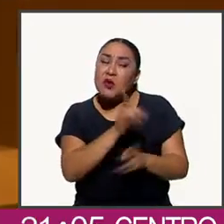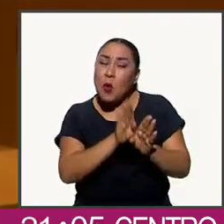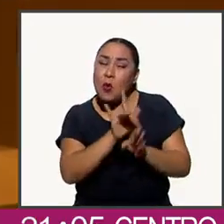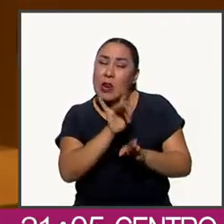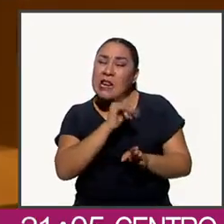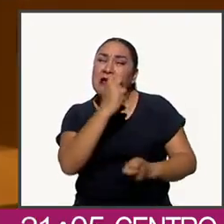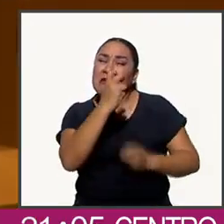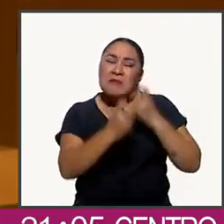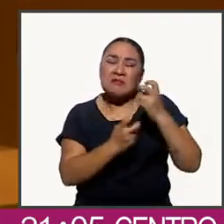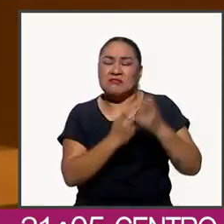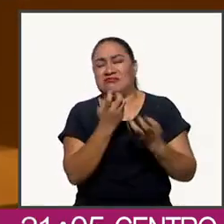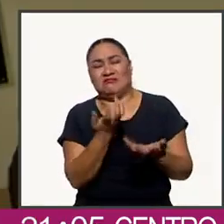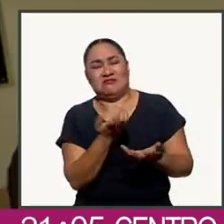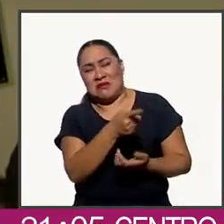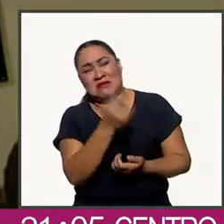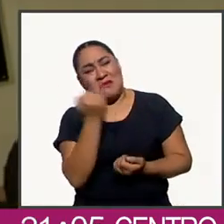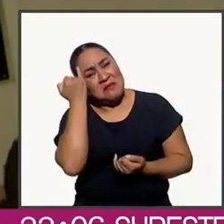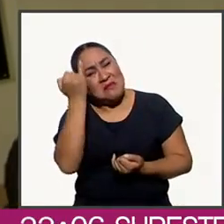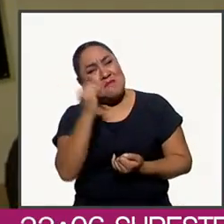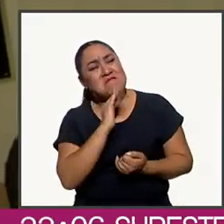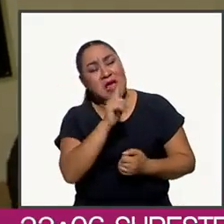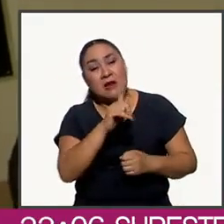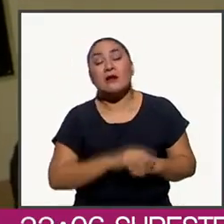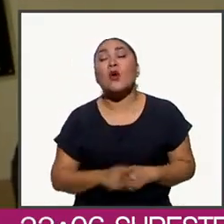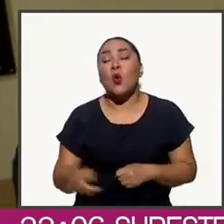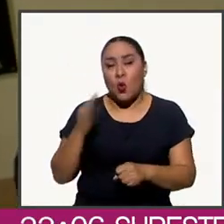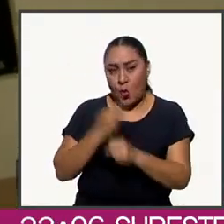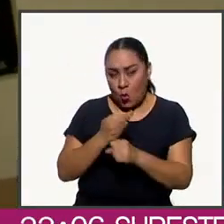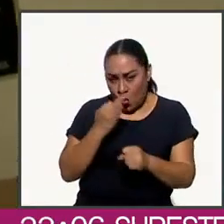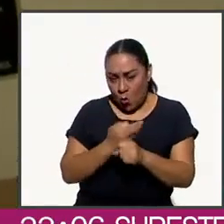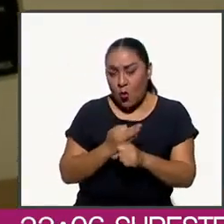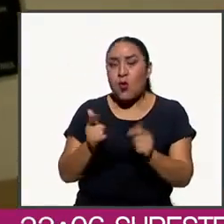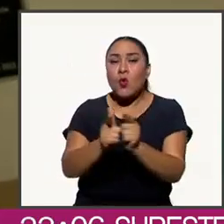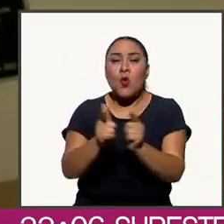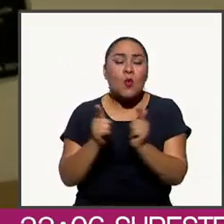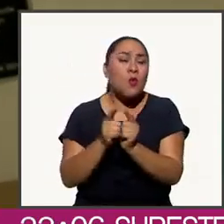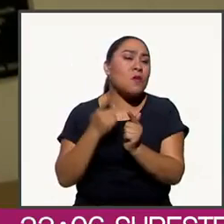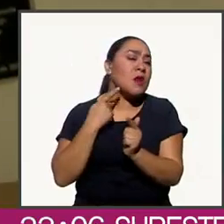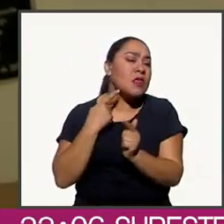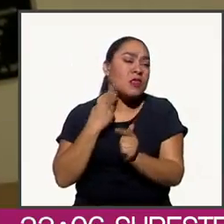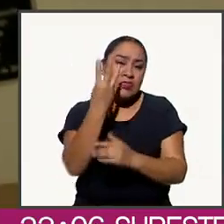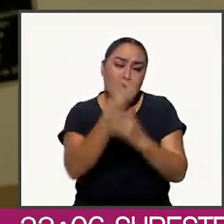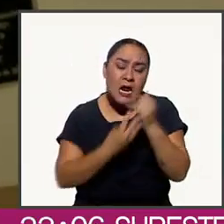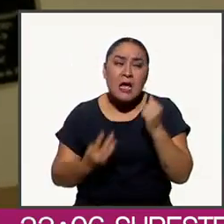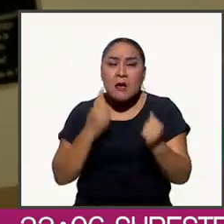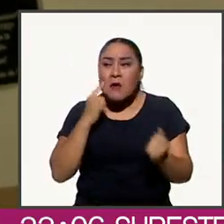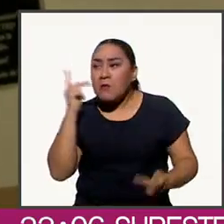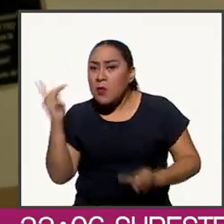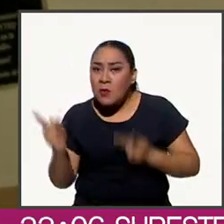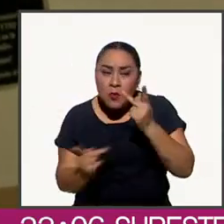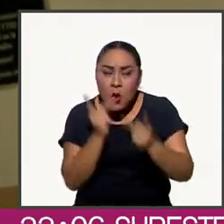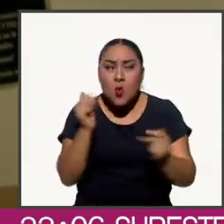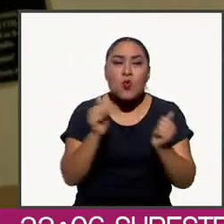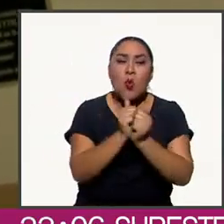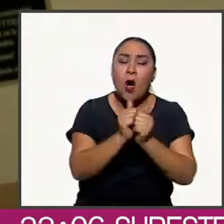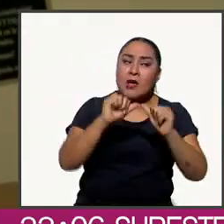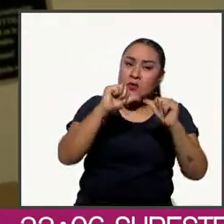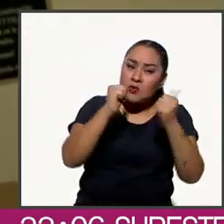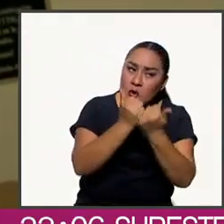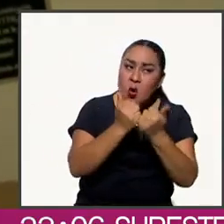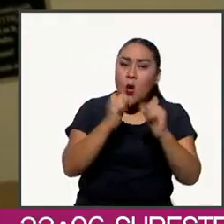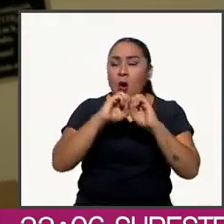al método de selección. Es un método de consenso entre partidos políticos y organizaciones de la sociedad civil.